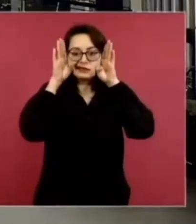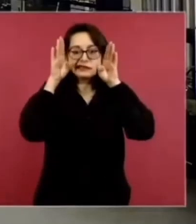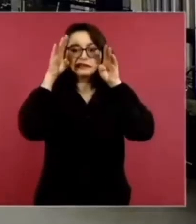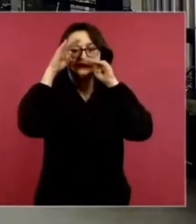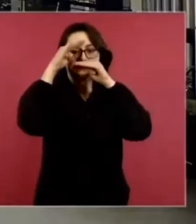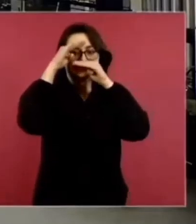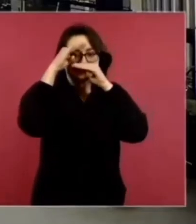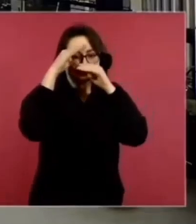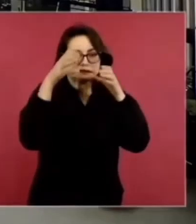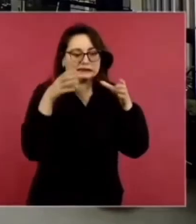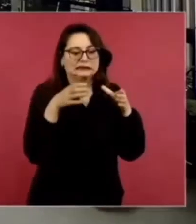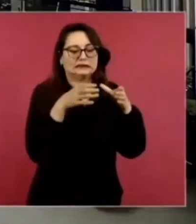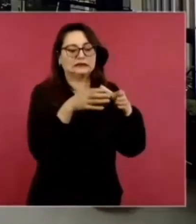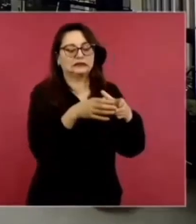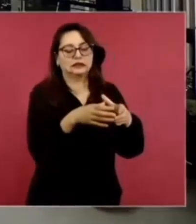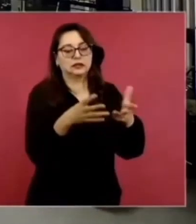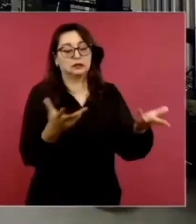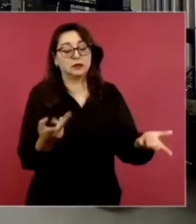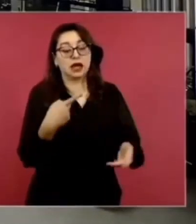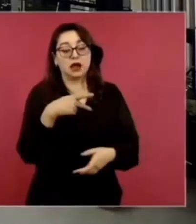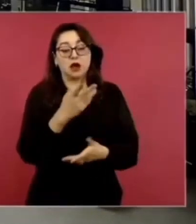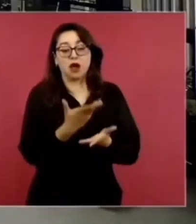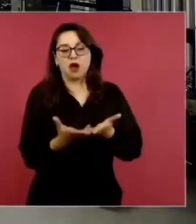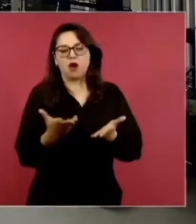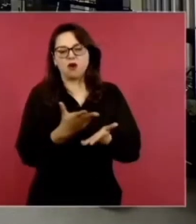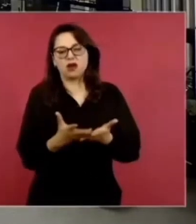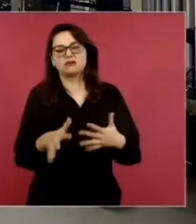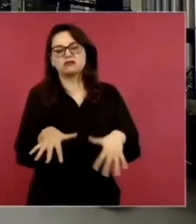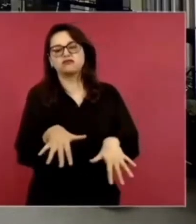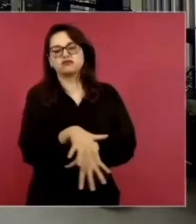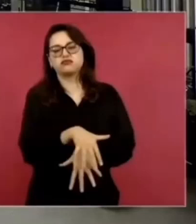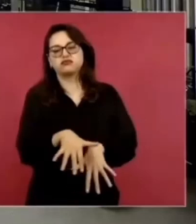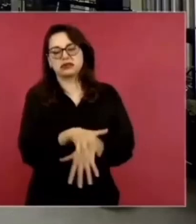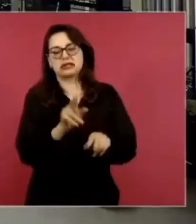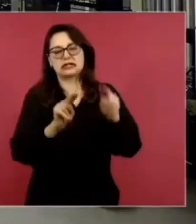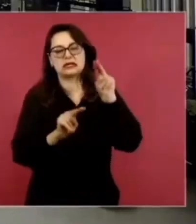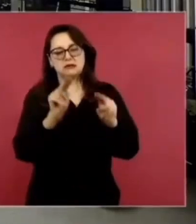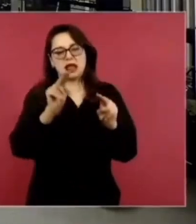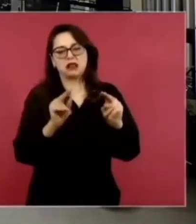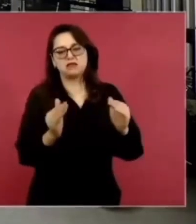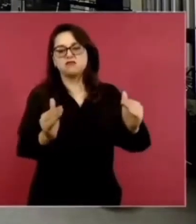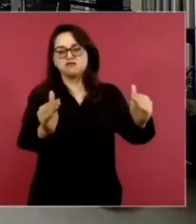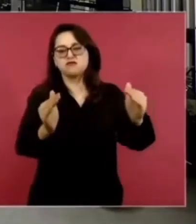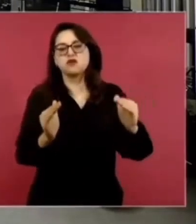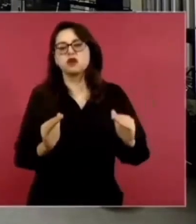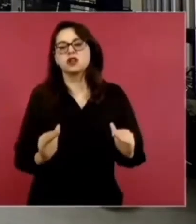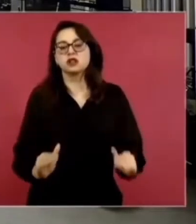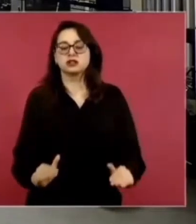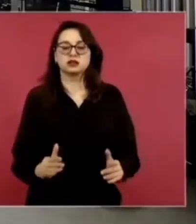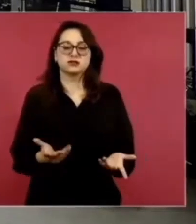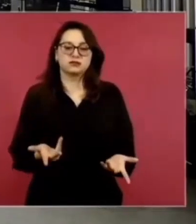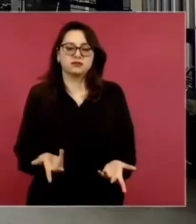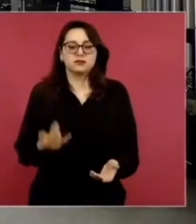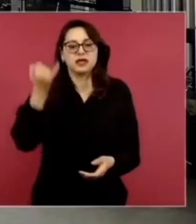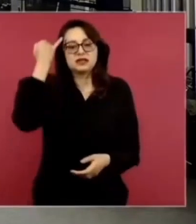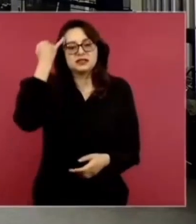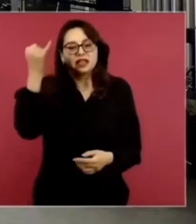Camín sea como Justo Sierra, o que Krause sea como